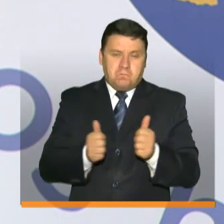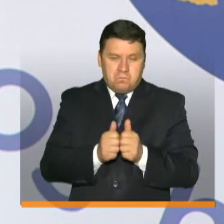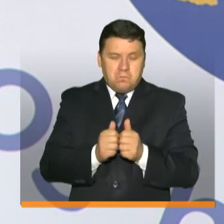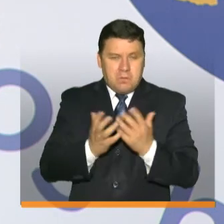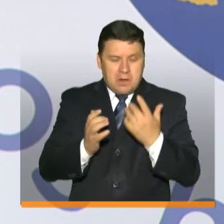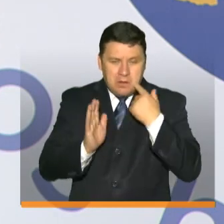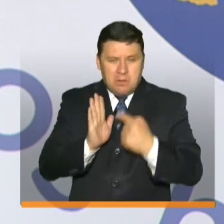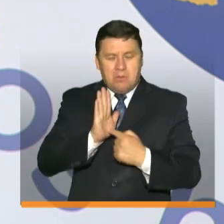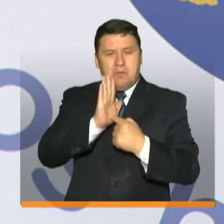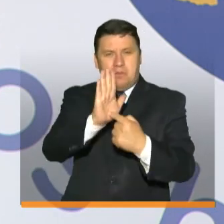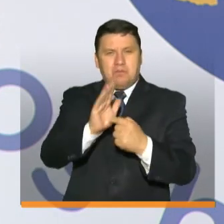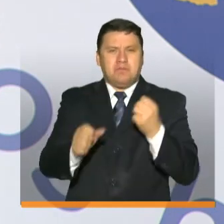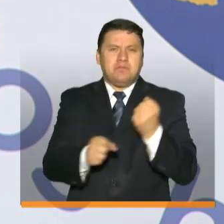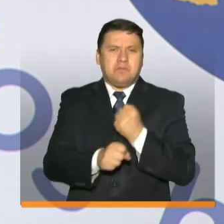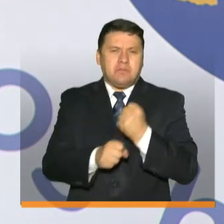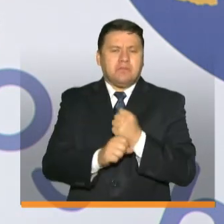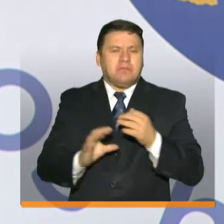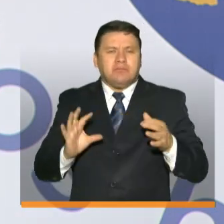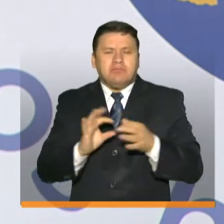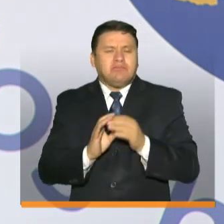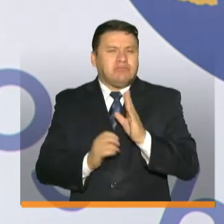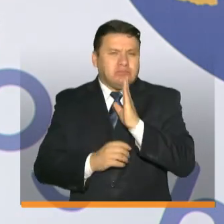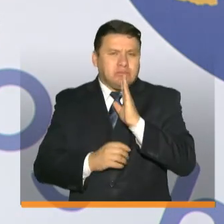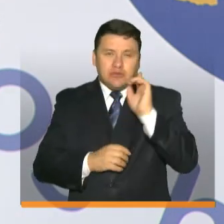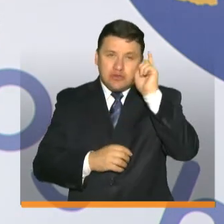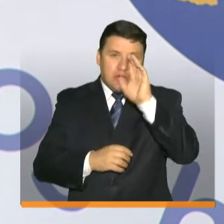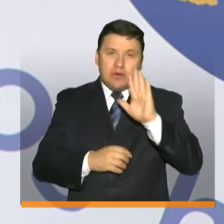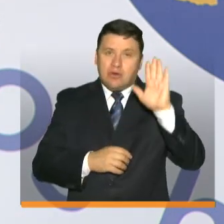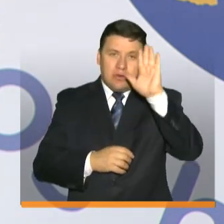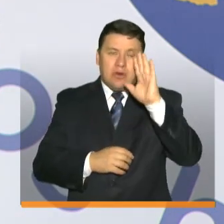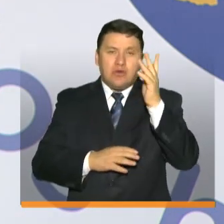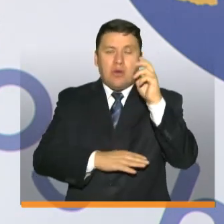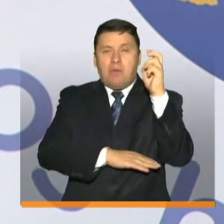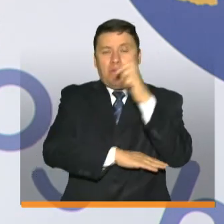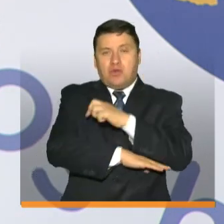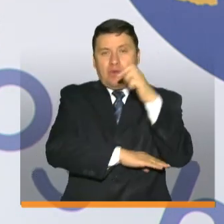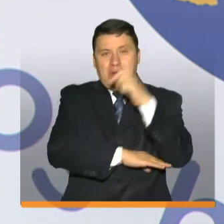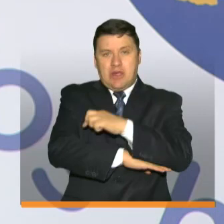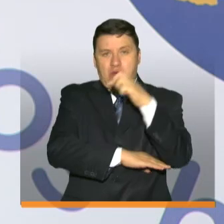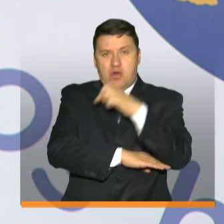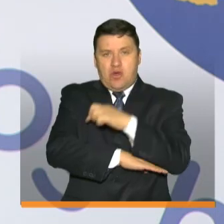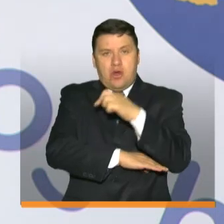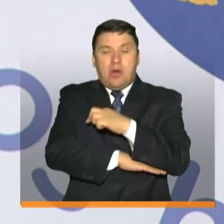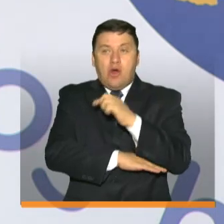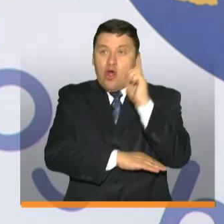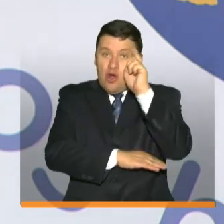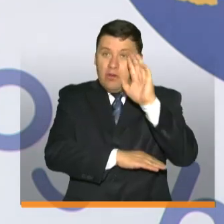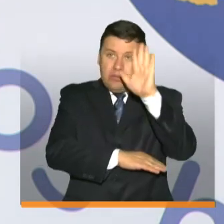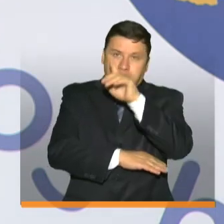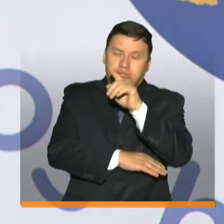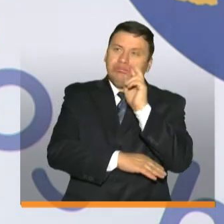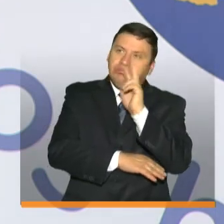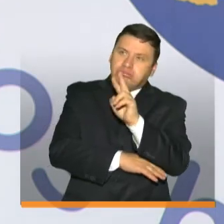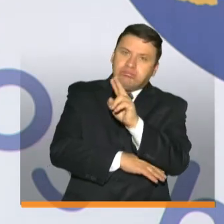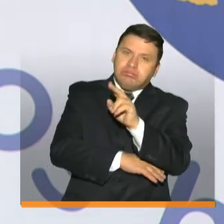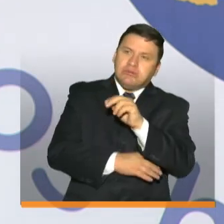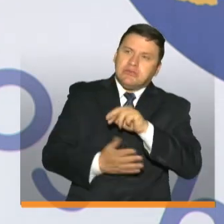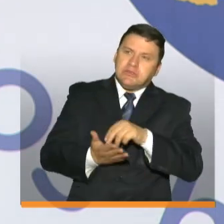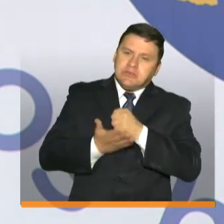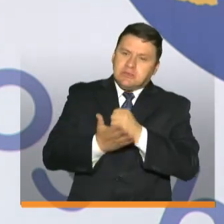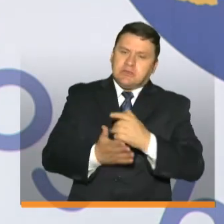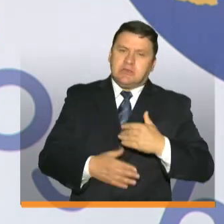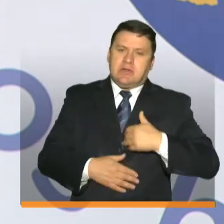mostrarles un trabajo conjunto con la gobernación del Putumayo donde vemos lo que la campaña ayudar